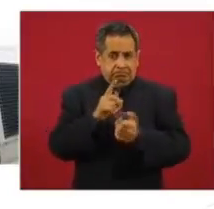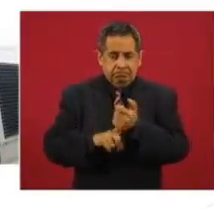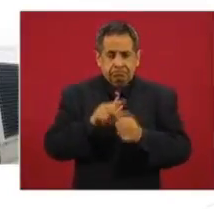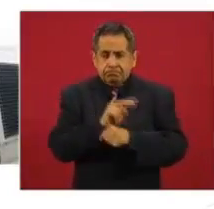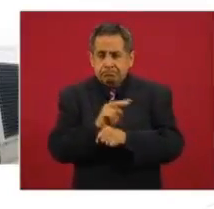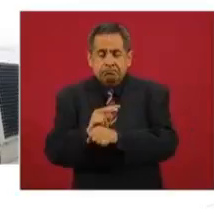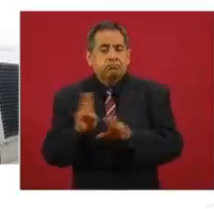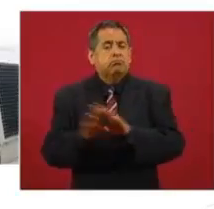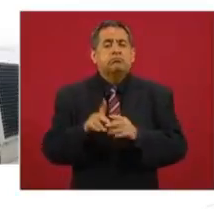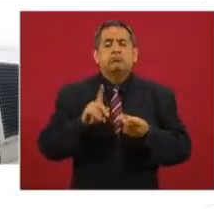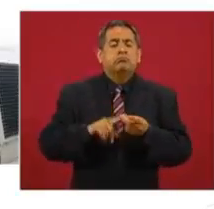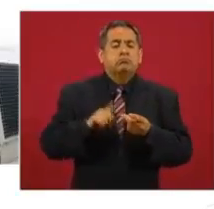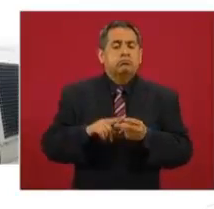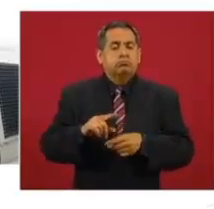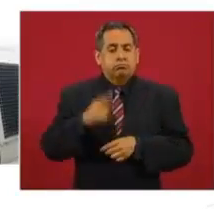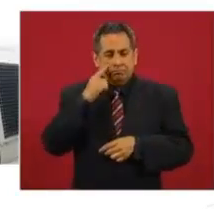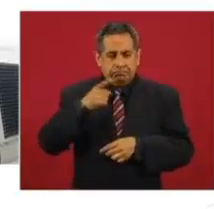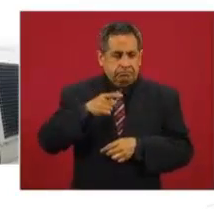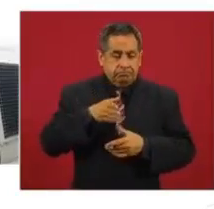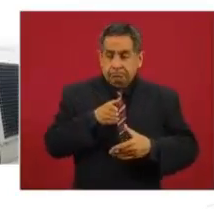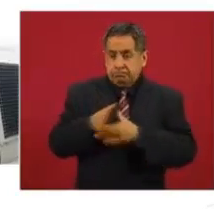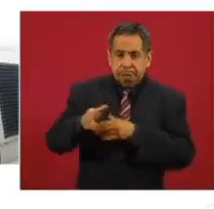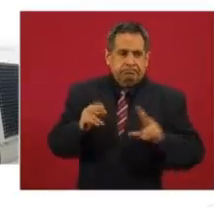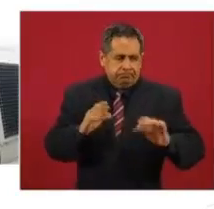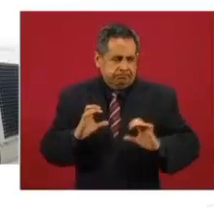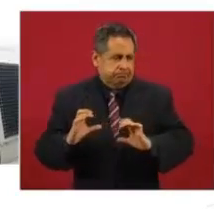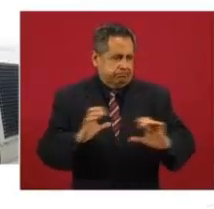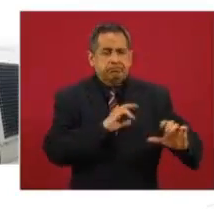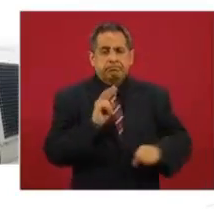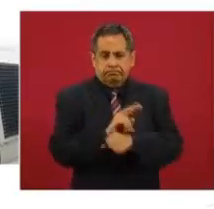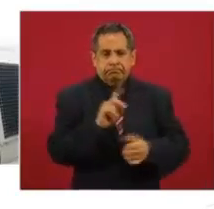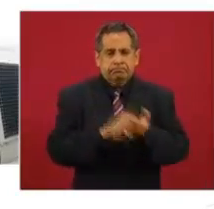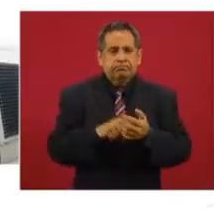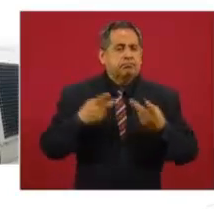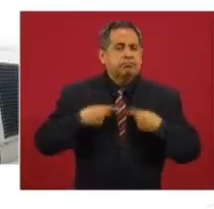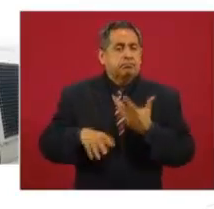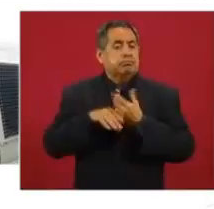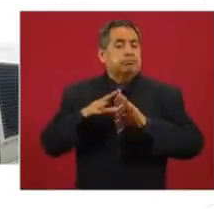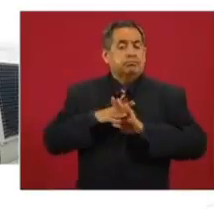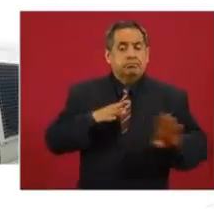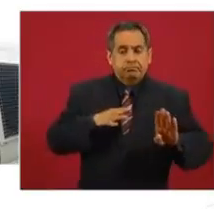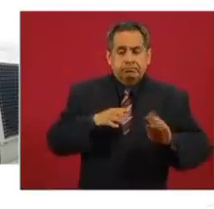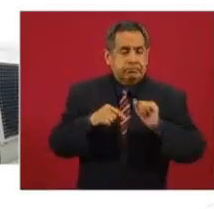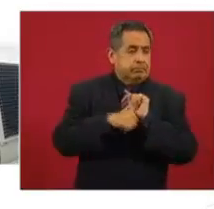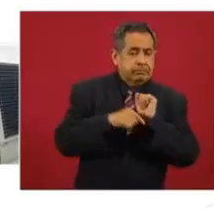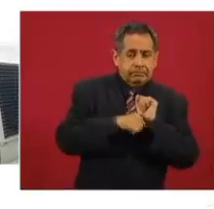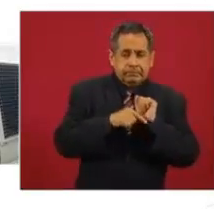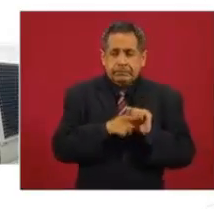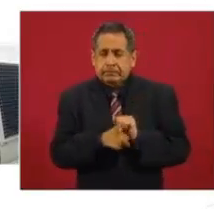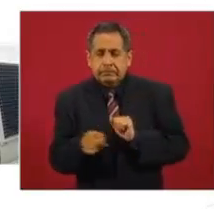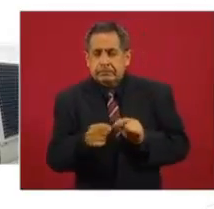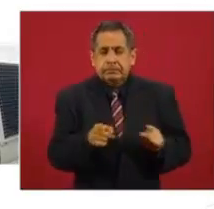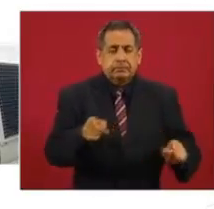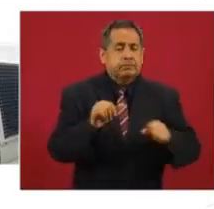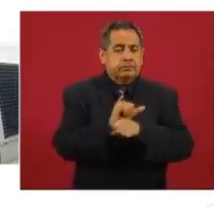con equipo de inspección intrusiva para localizar a personal de migrantes que llevan ocultos en diferente tipo de